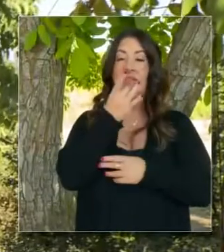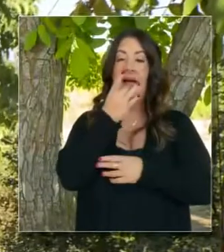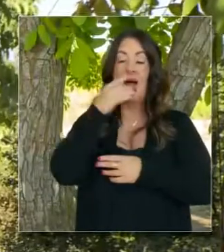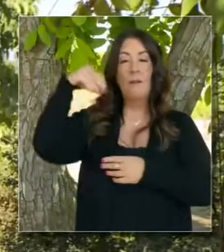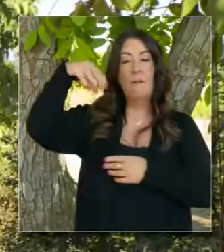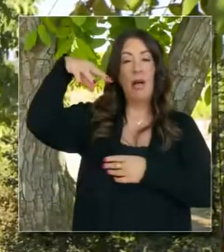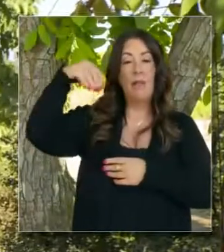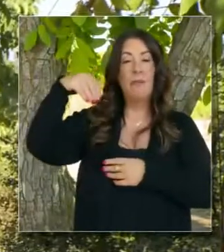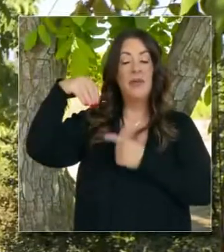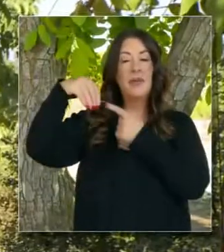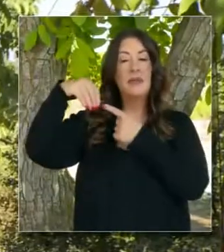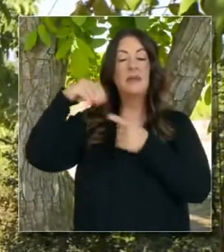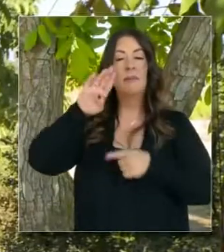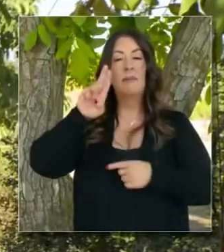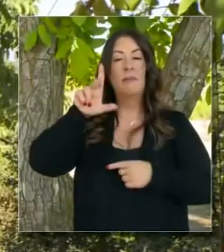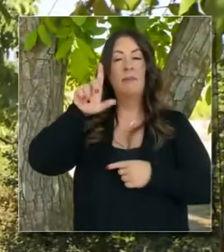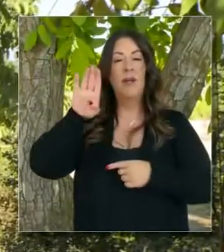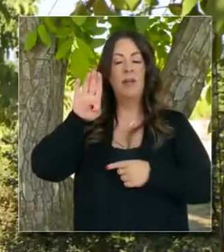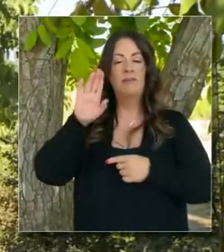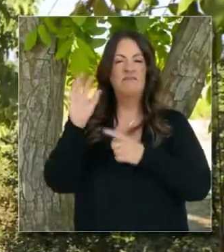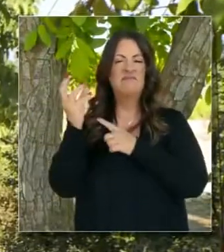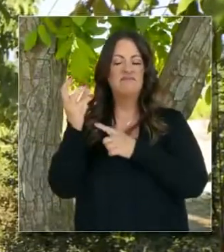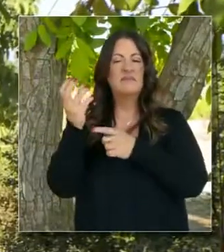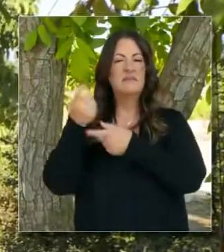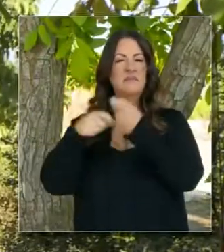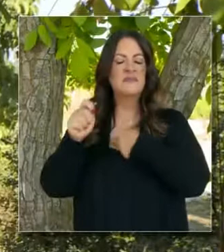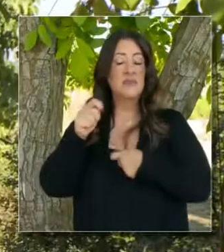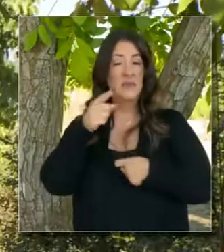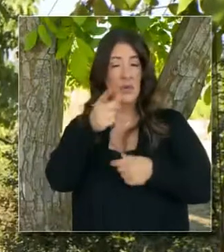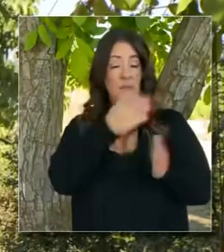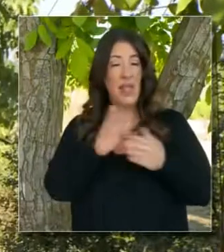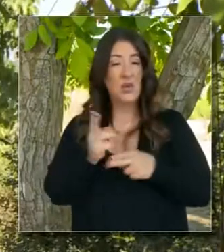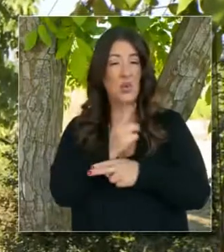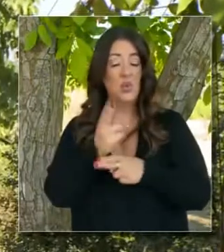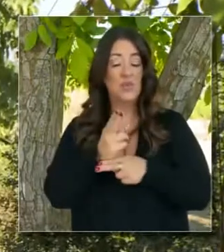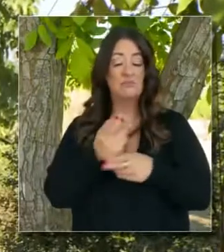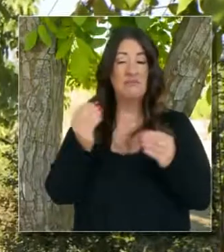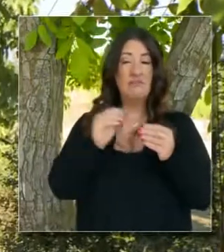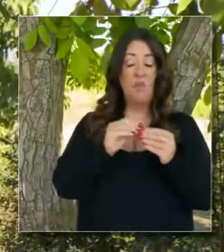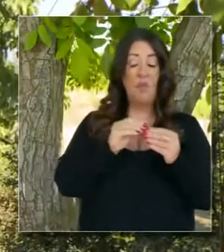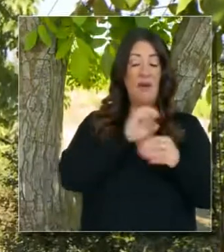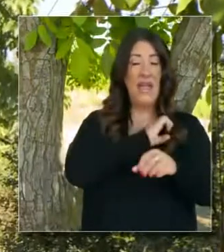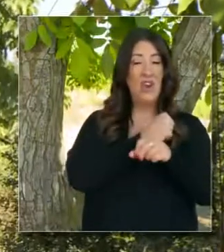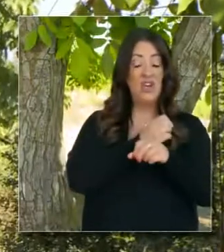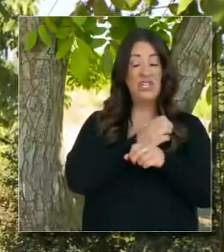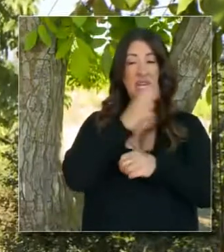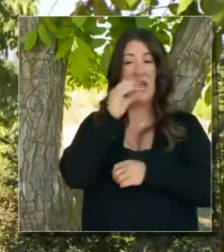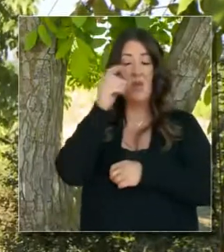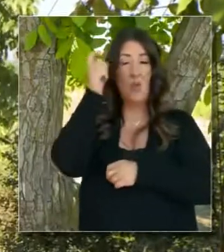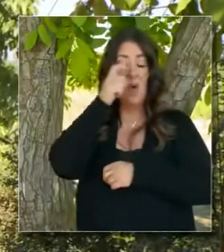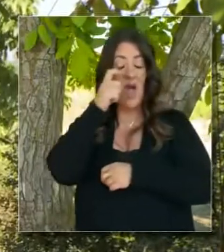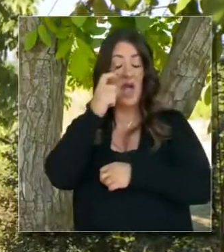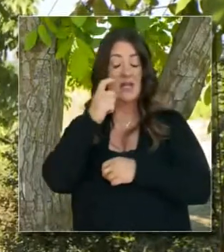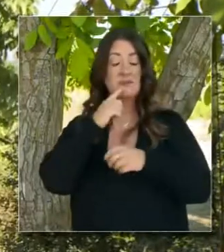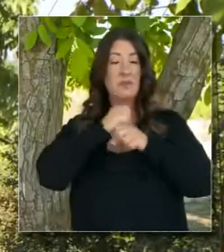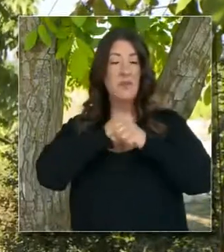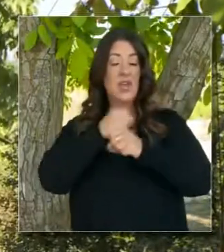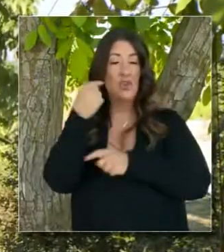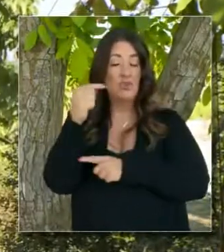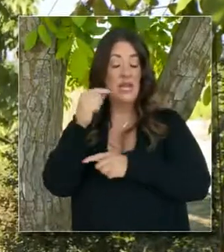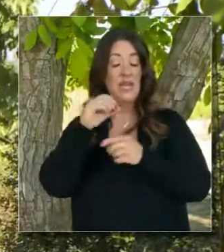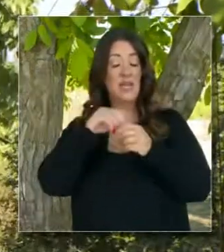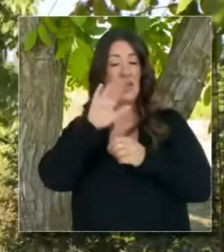compra, el trabajo que hacen todos los días, solo para reducir nuestro carbono. Y al hacerlo, no solo estamos contribuyendo